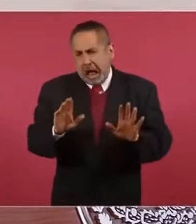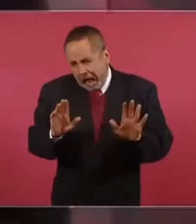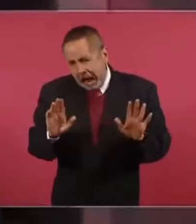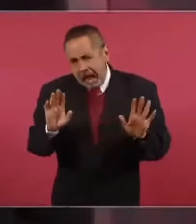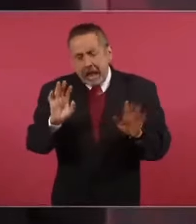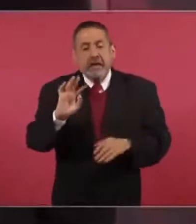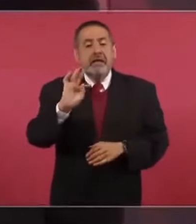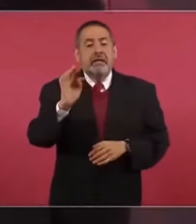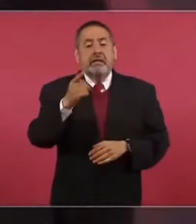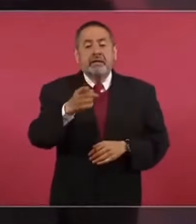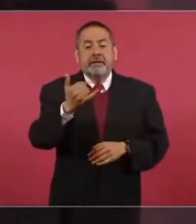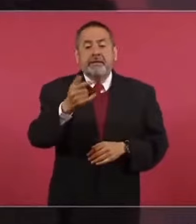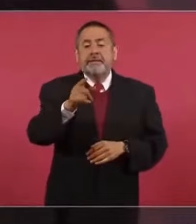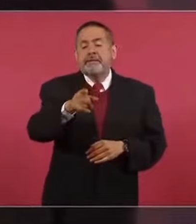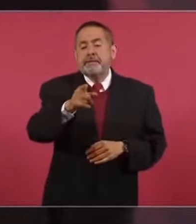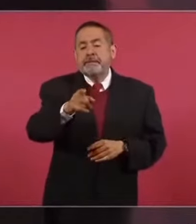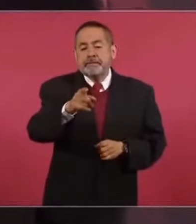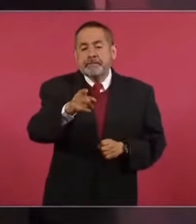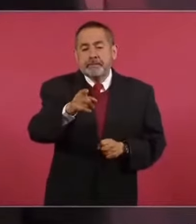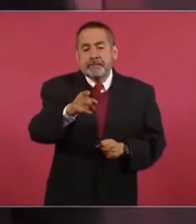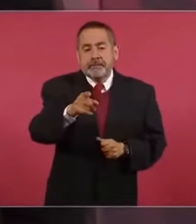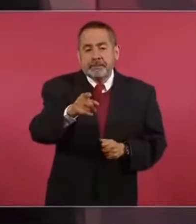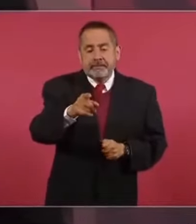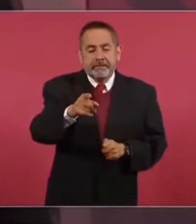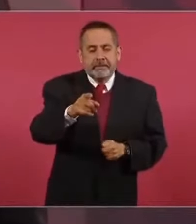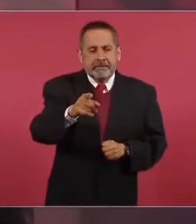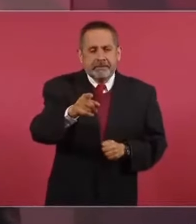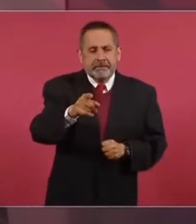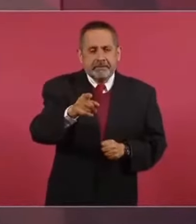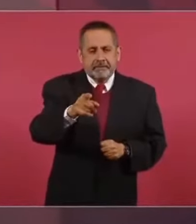hay, este,